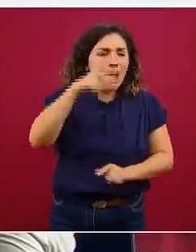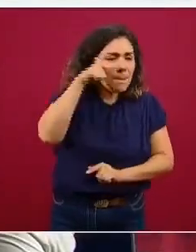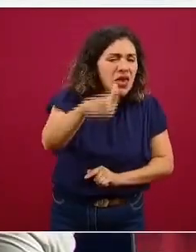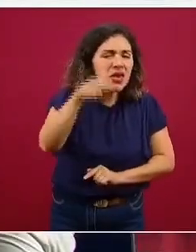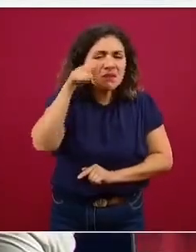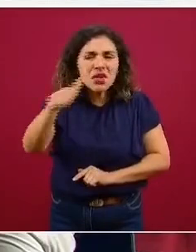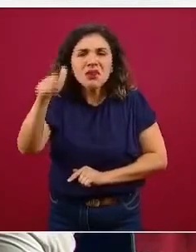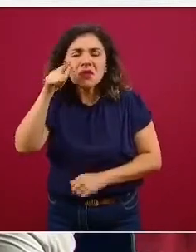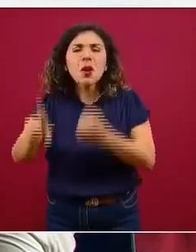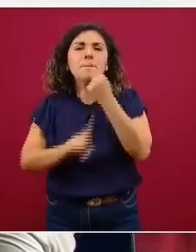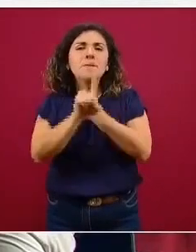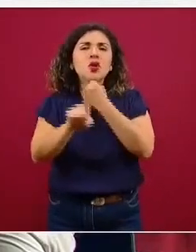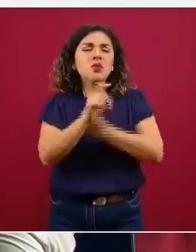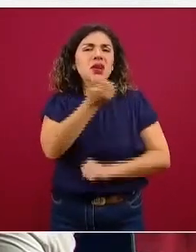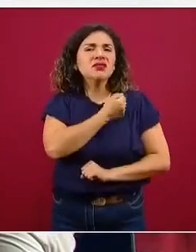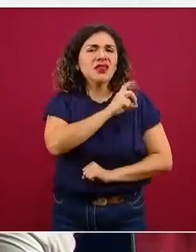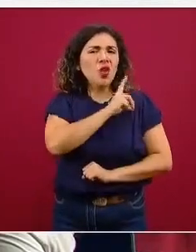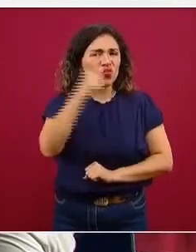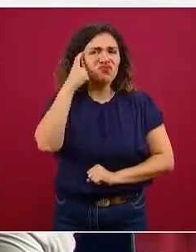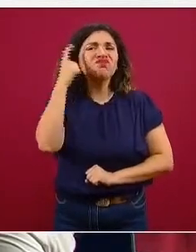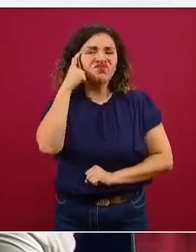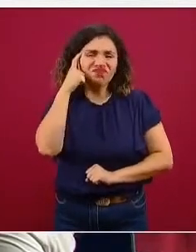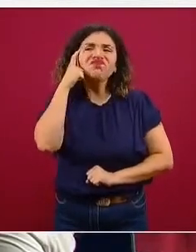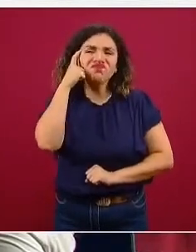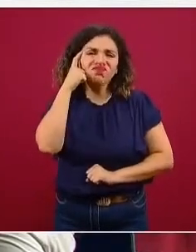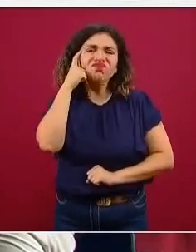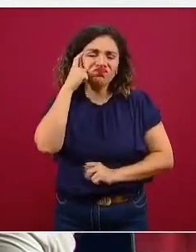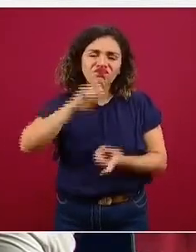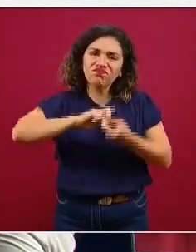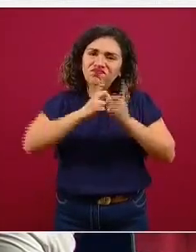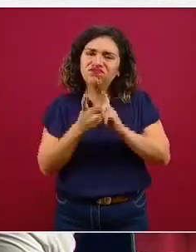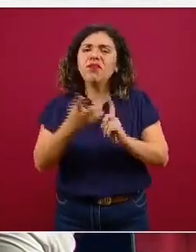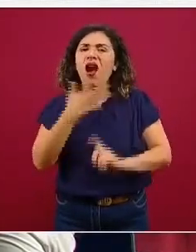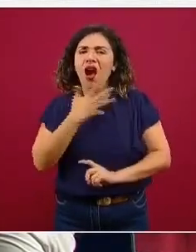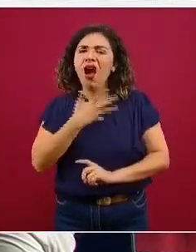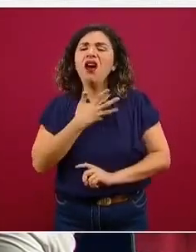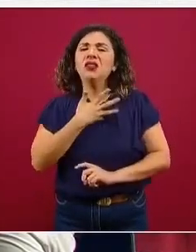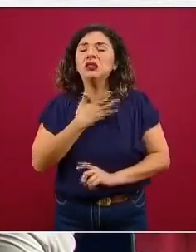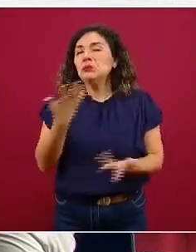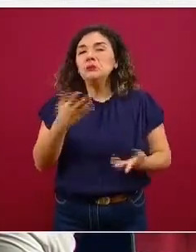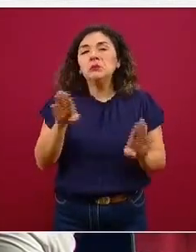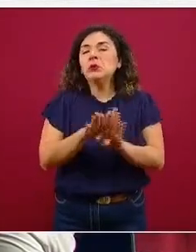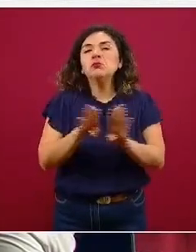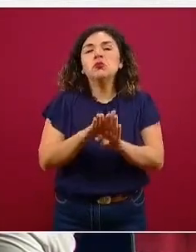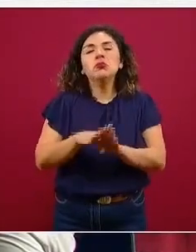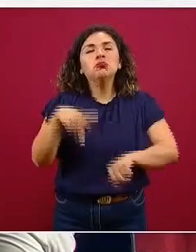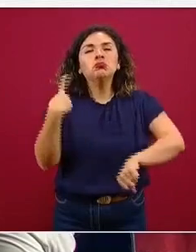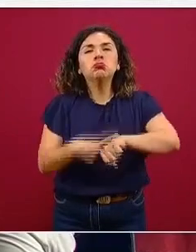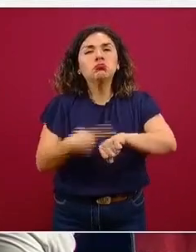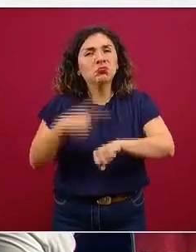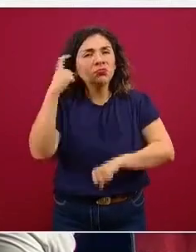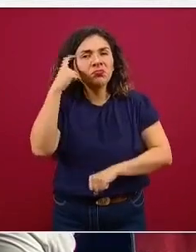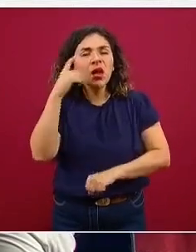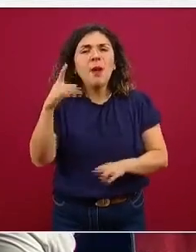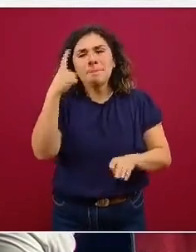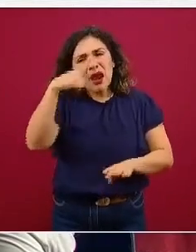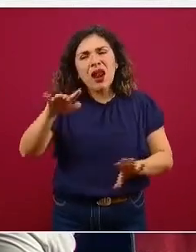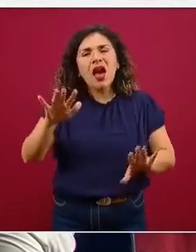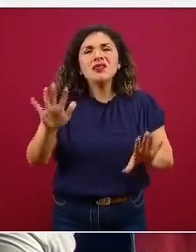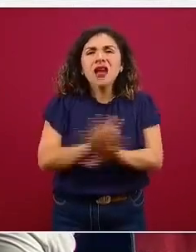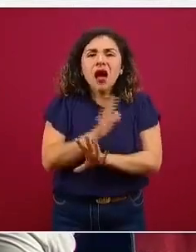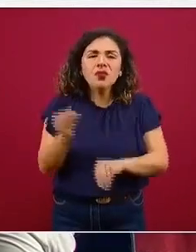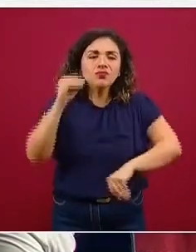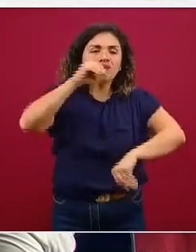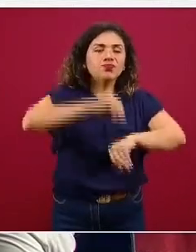algunos de los problemas de salud mental e incluso algunos trastornos mentales, específicamente algunos trastornos que tienen que ver con la adaptación, algunos